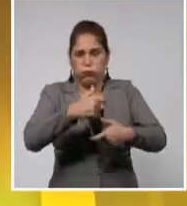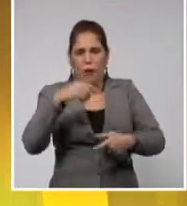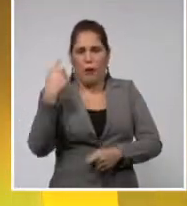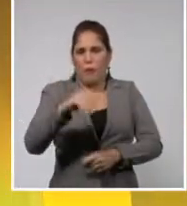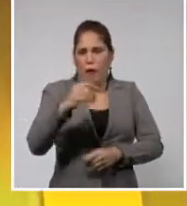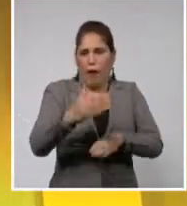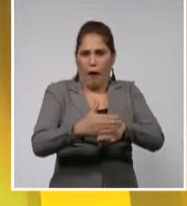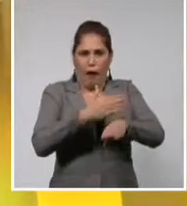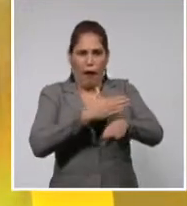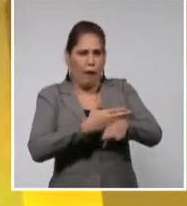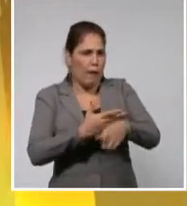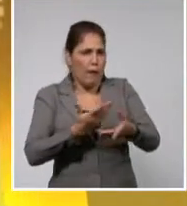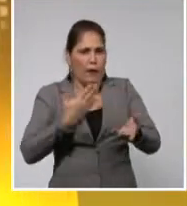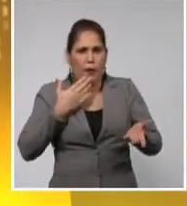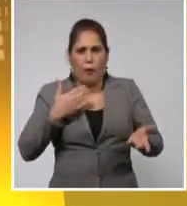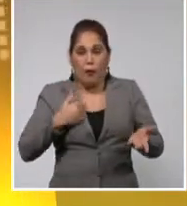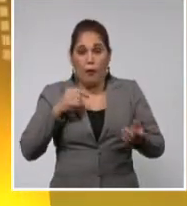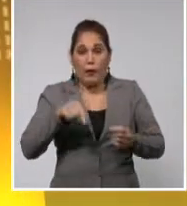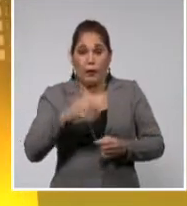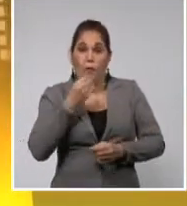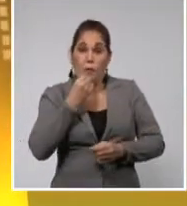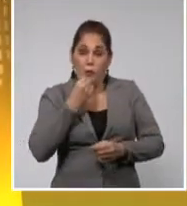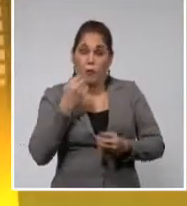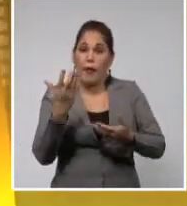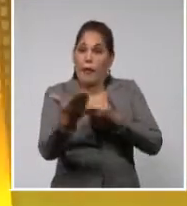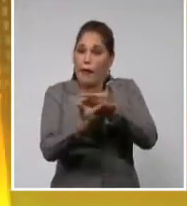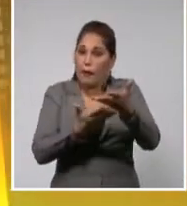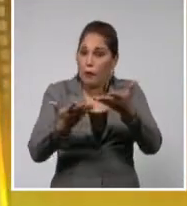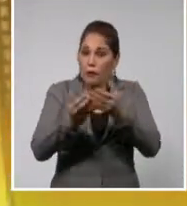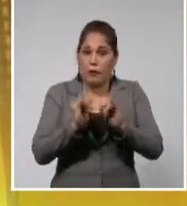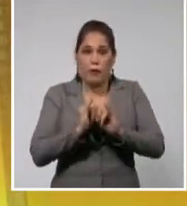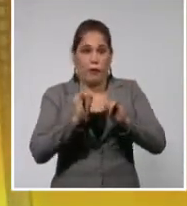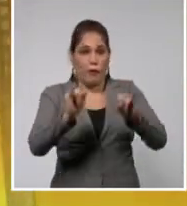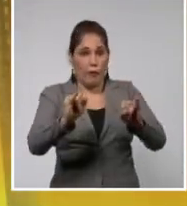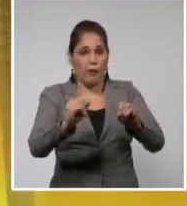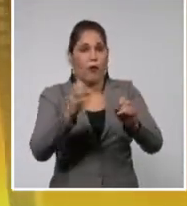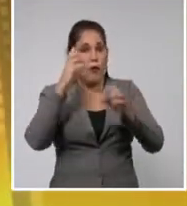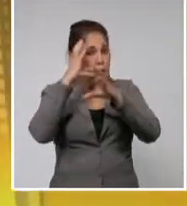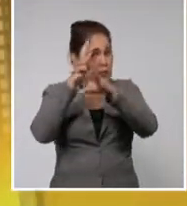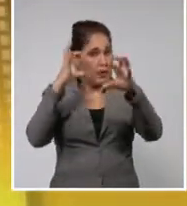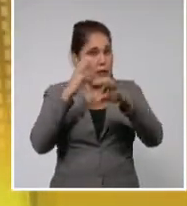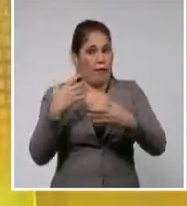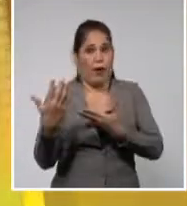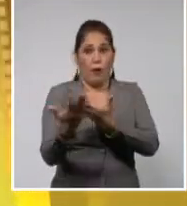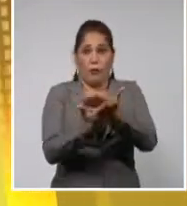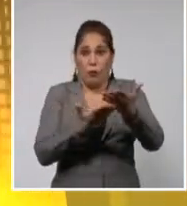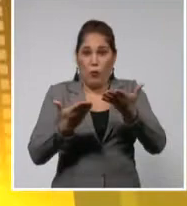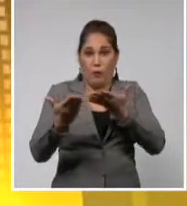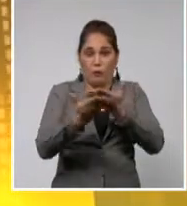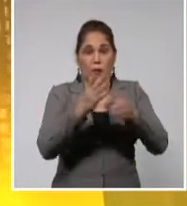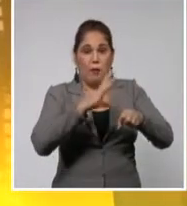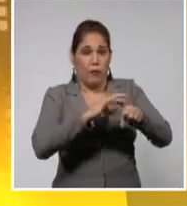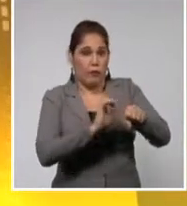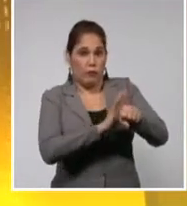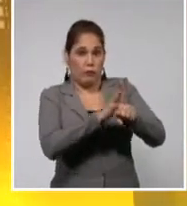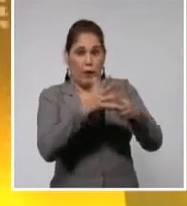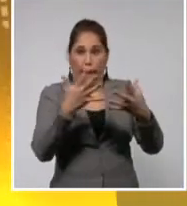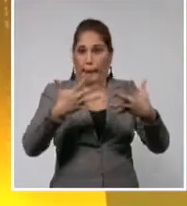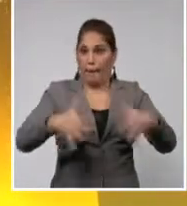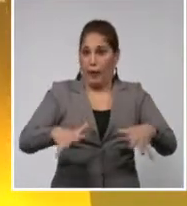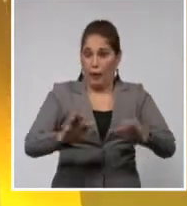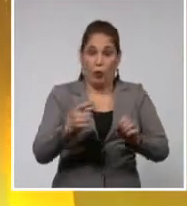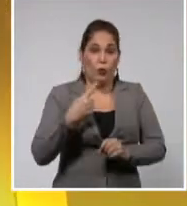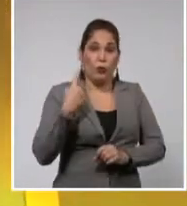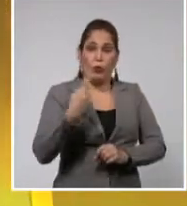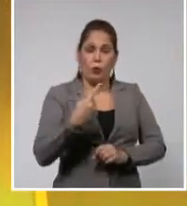preclínicos. Y creo que esta posibilidad de tener tanta información científica alrededor de algo tan terrible como la COVID